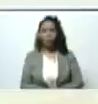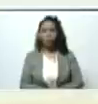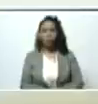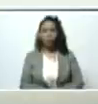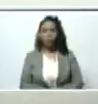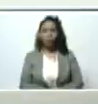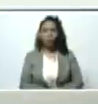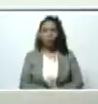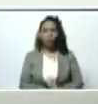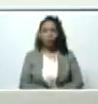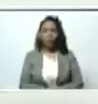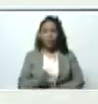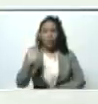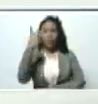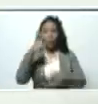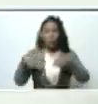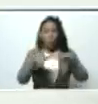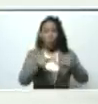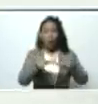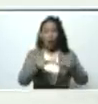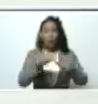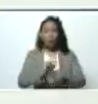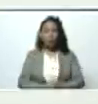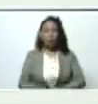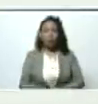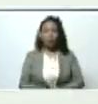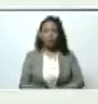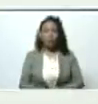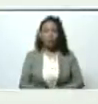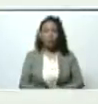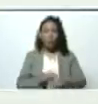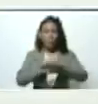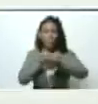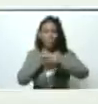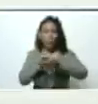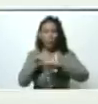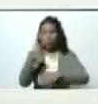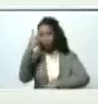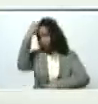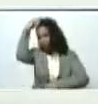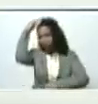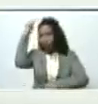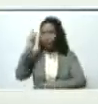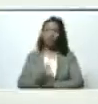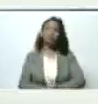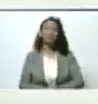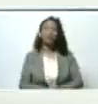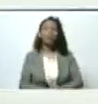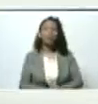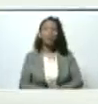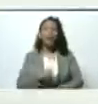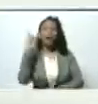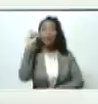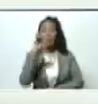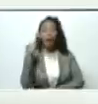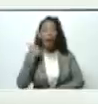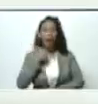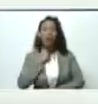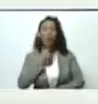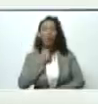en segundo lugar segundo vértice ministro Tareta Laisami también le gusta